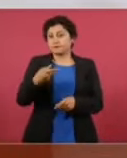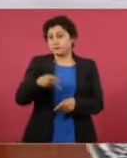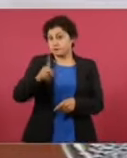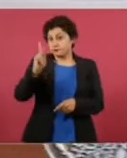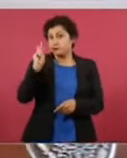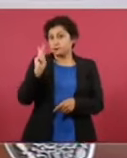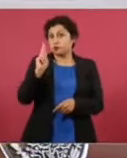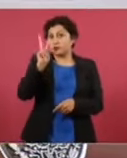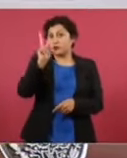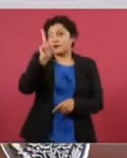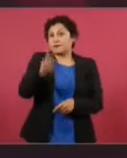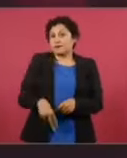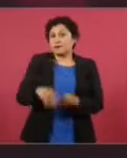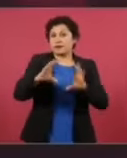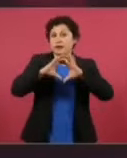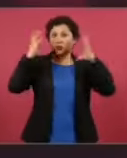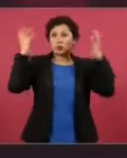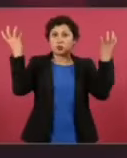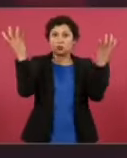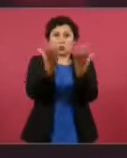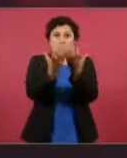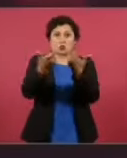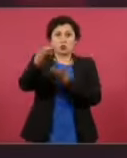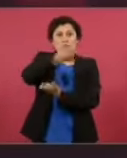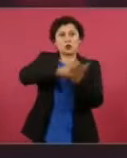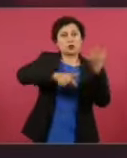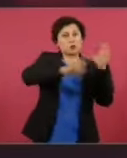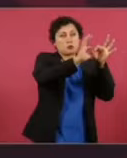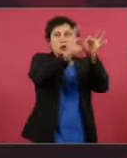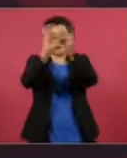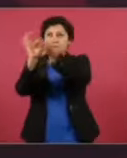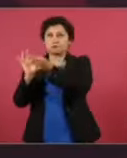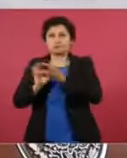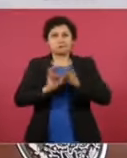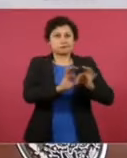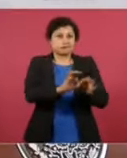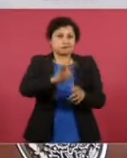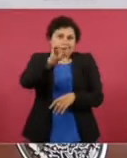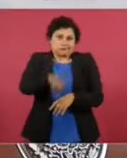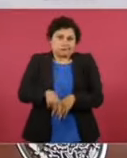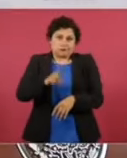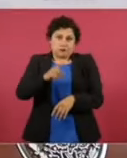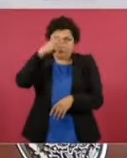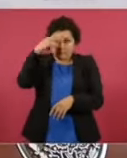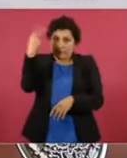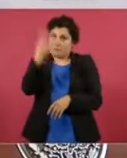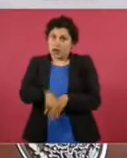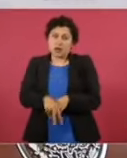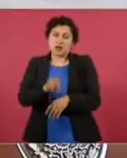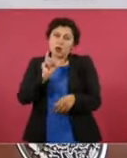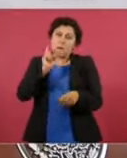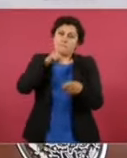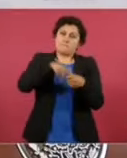interrelacionado. Nosotros estamos muy integrados ya a la economía de Estados Unidos. Gracias. Gracias. Gracias. Gracias. Gracias. Gracias.